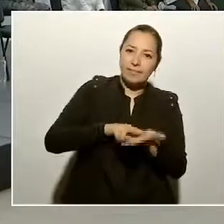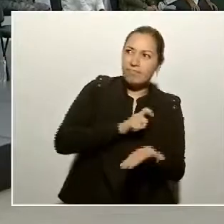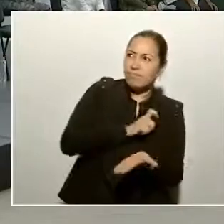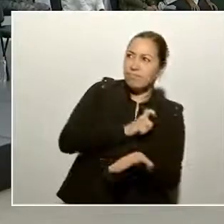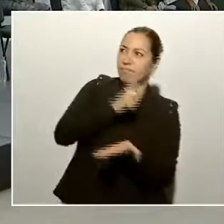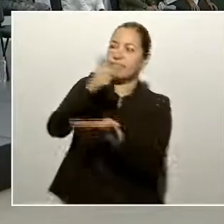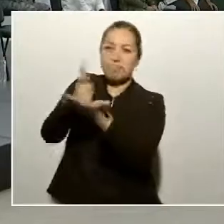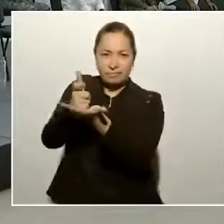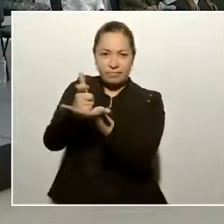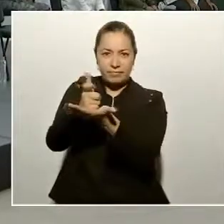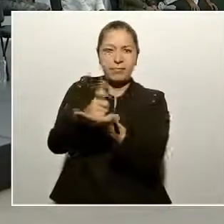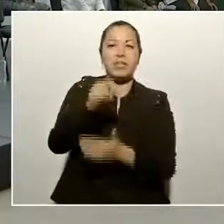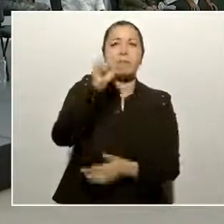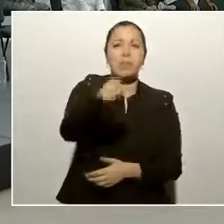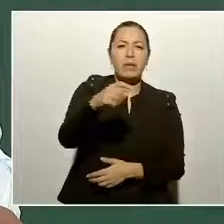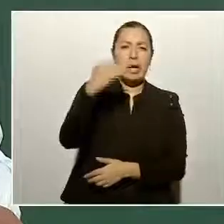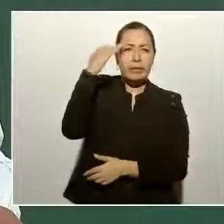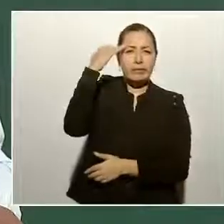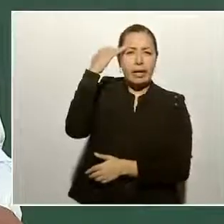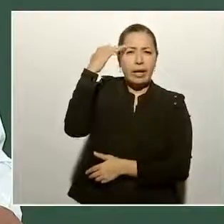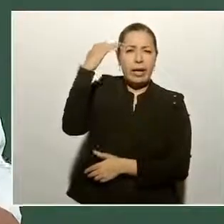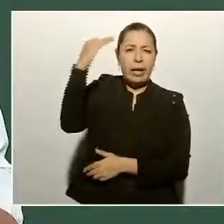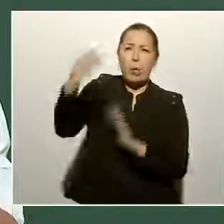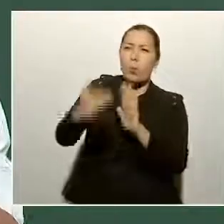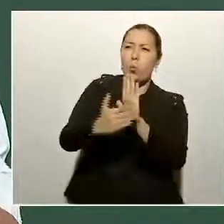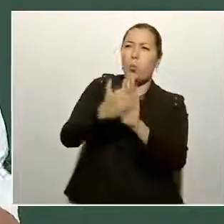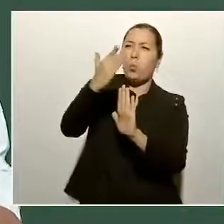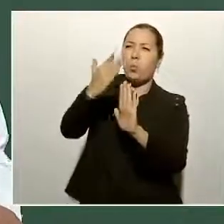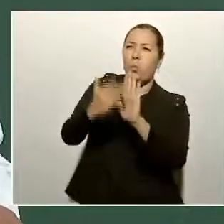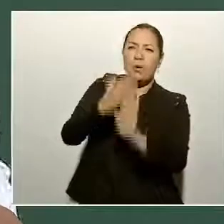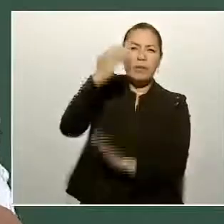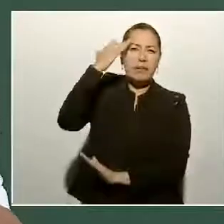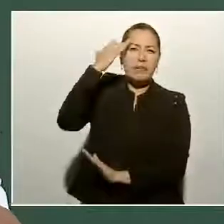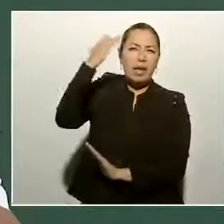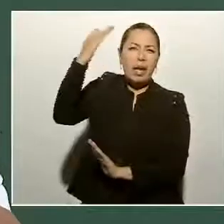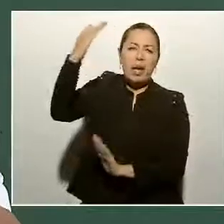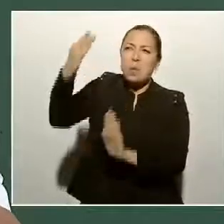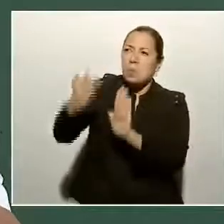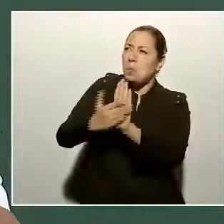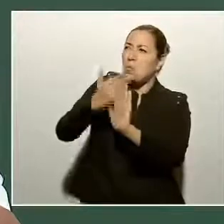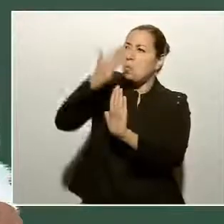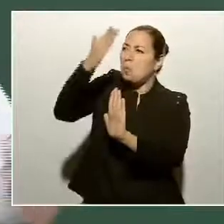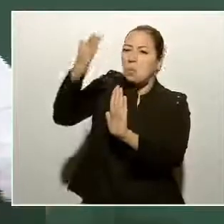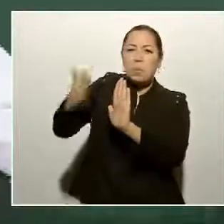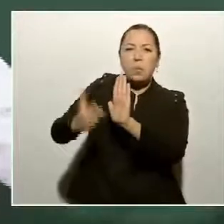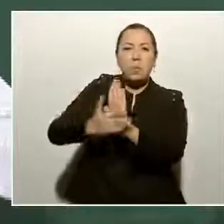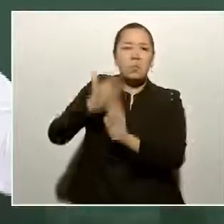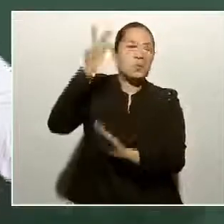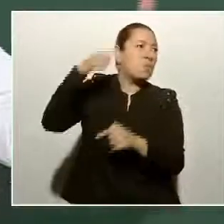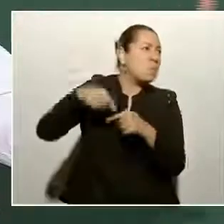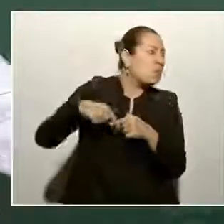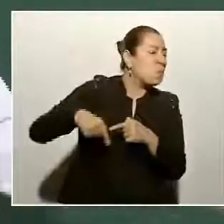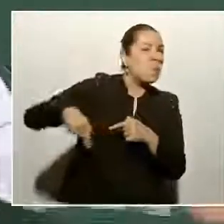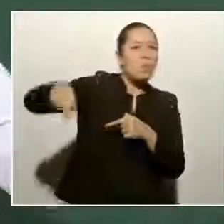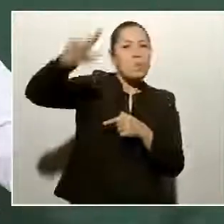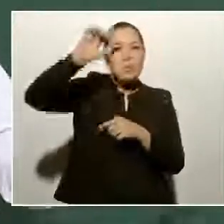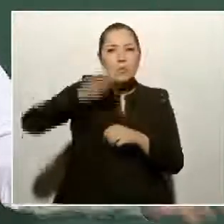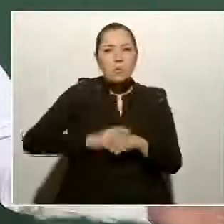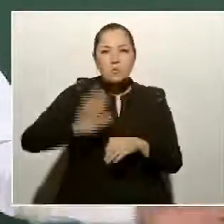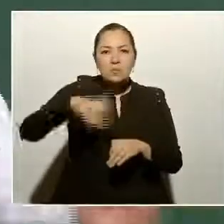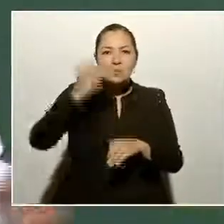Además, el tiempo. No terminarían nunca. Un cuartel de esto lo hacen,